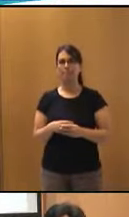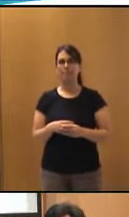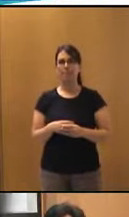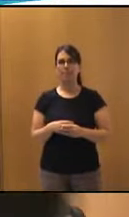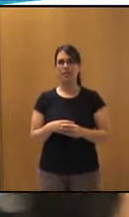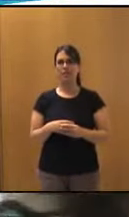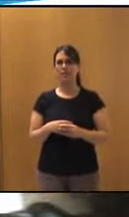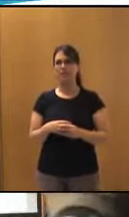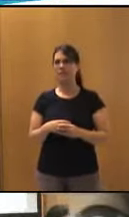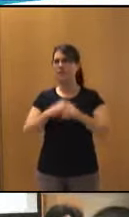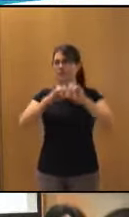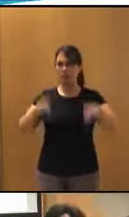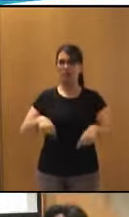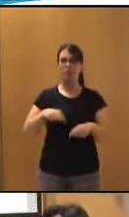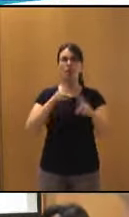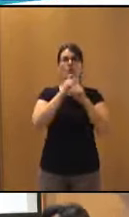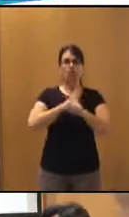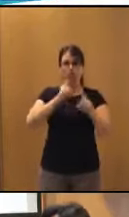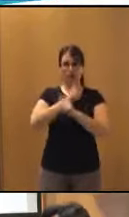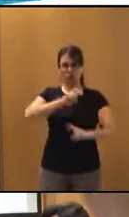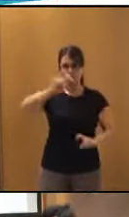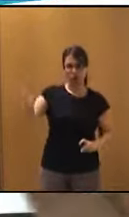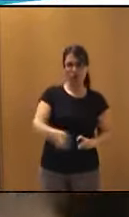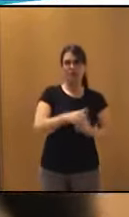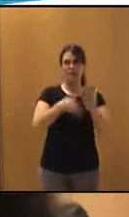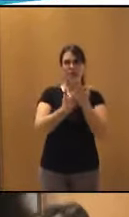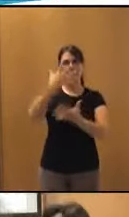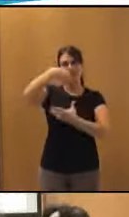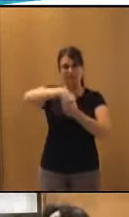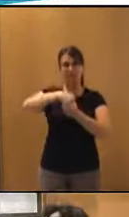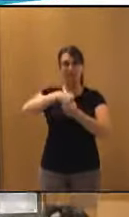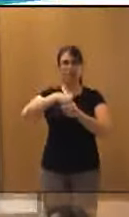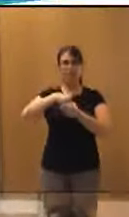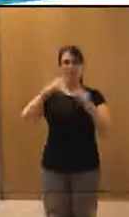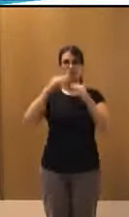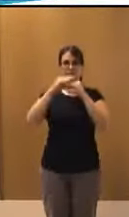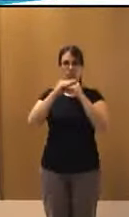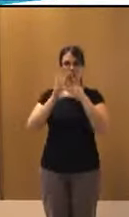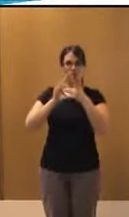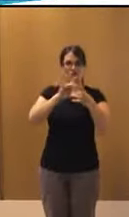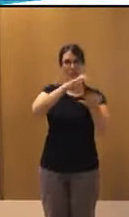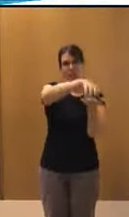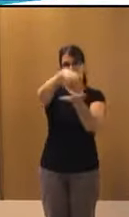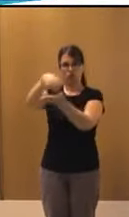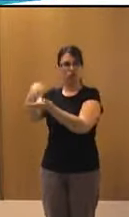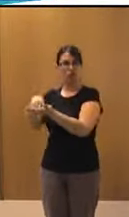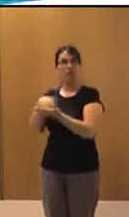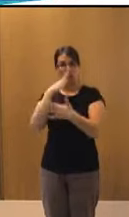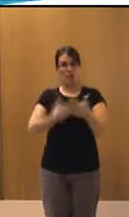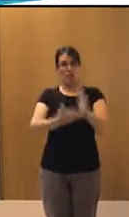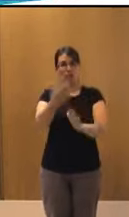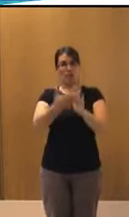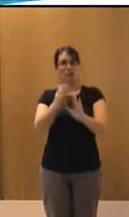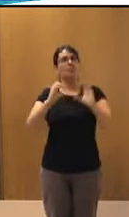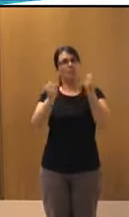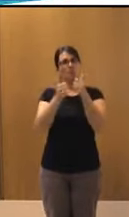pues, bueno, fundaciones y centros del Inserso, que también están incorporando el uso de videojuegos para